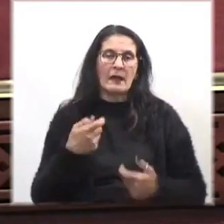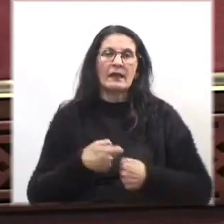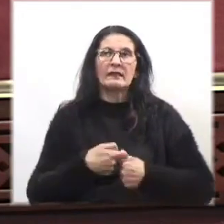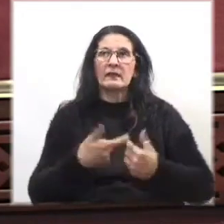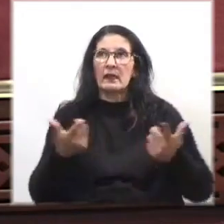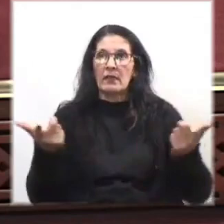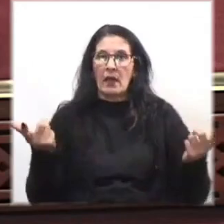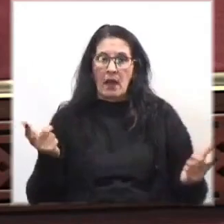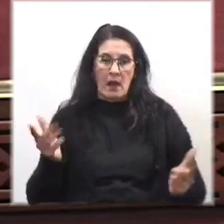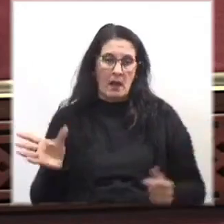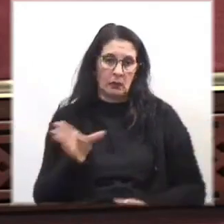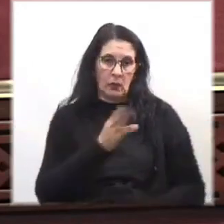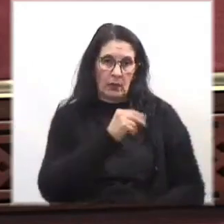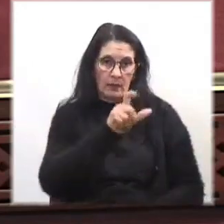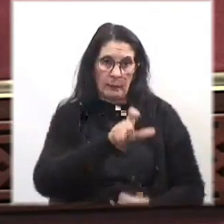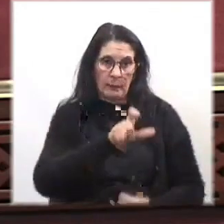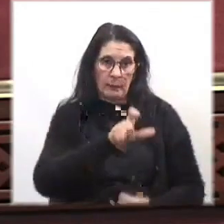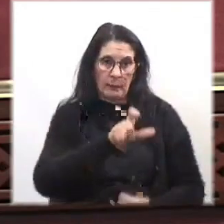población.